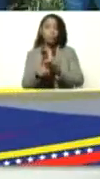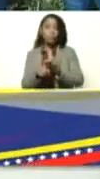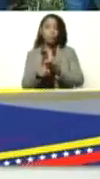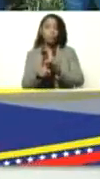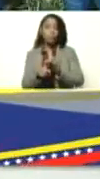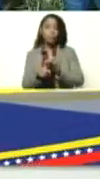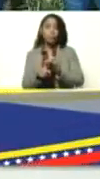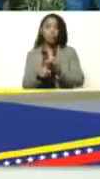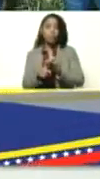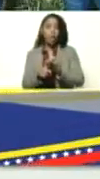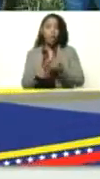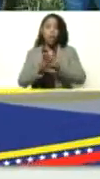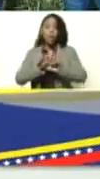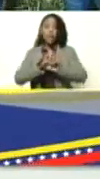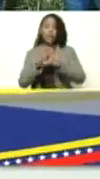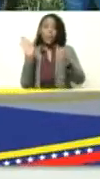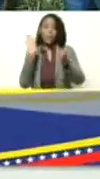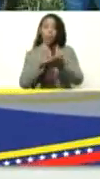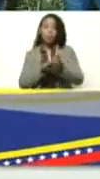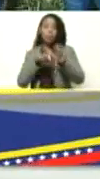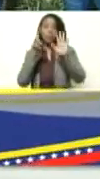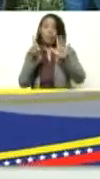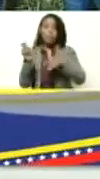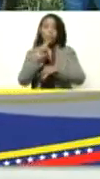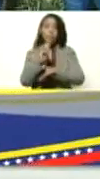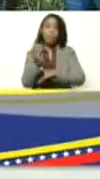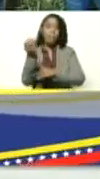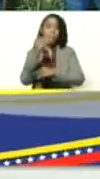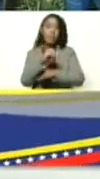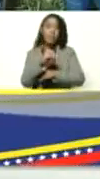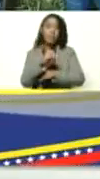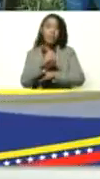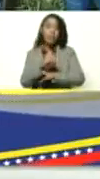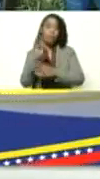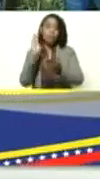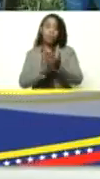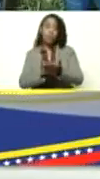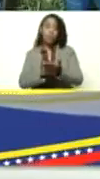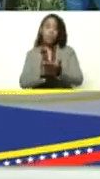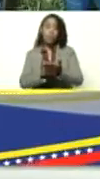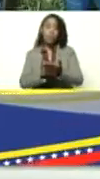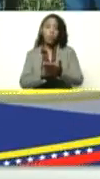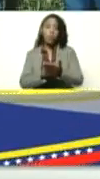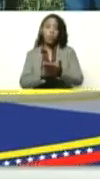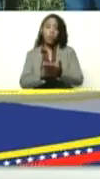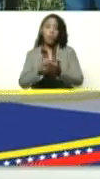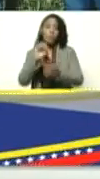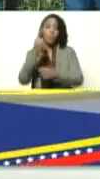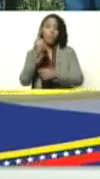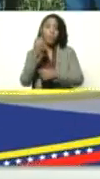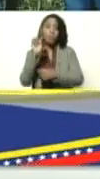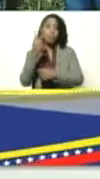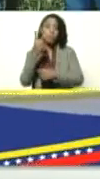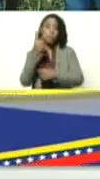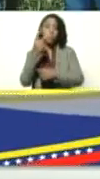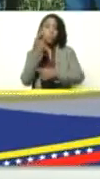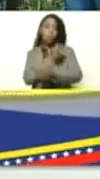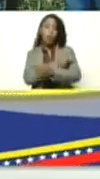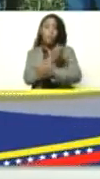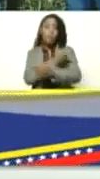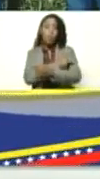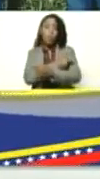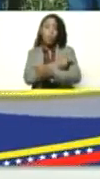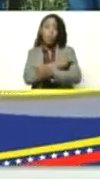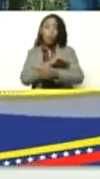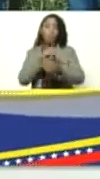los que ya han pasado 6 meses o más de que se pusieron la vacuna la primera vacunación vayan a